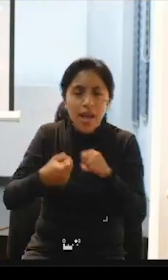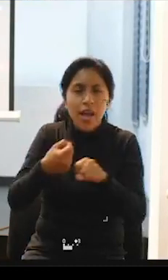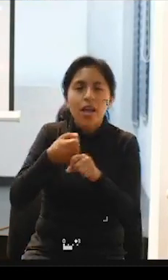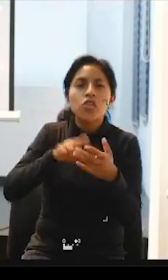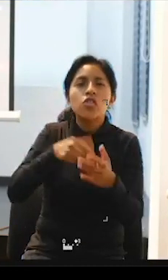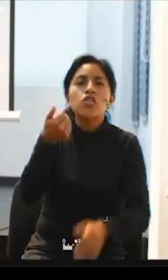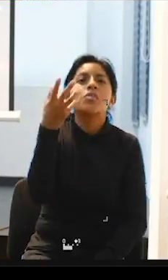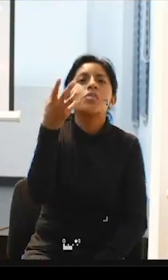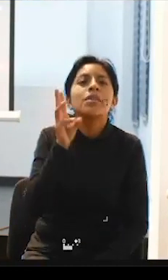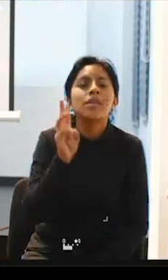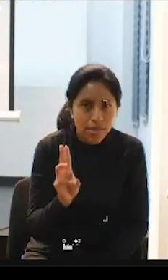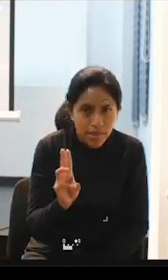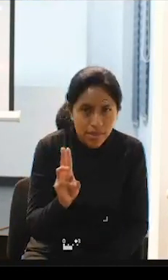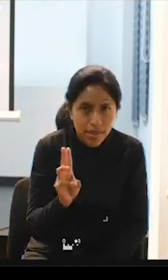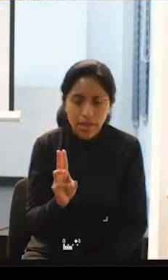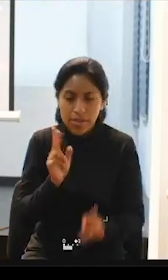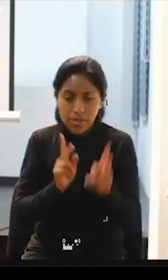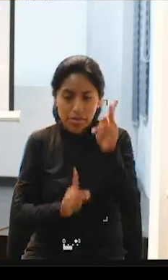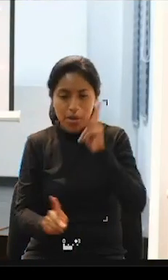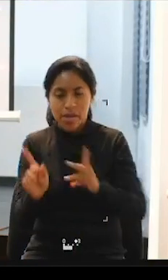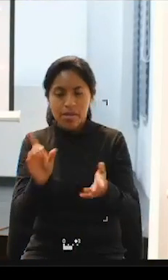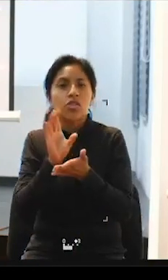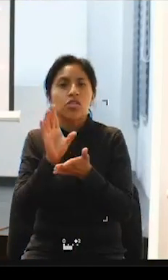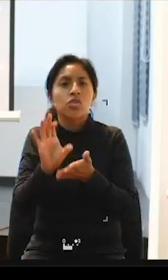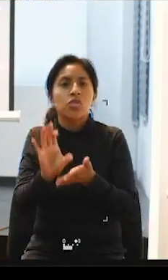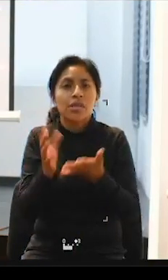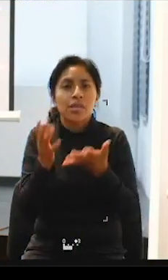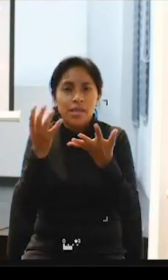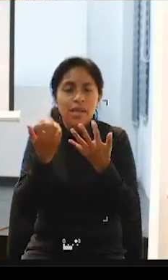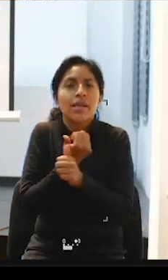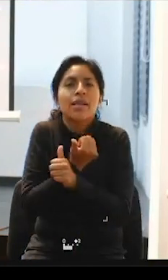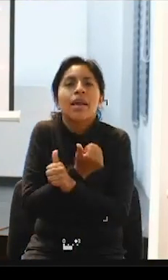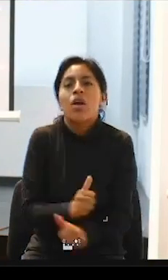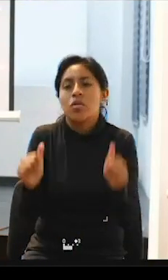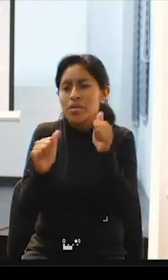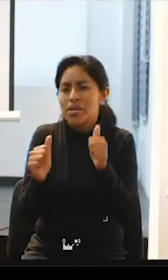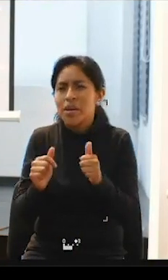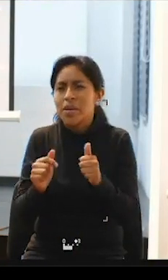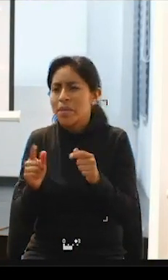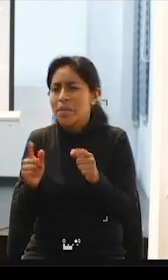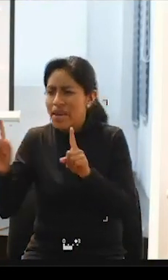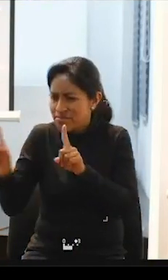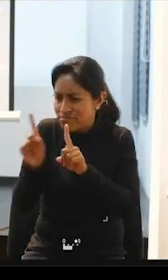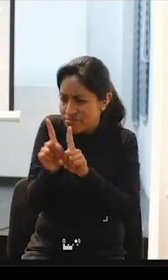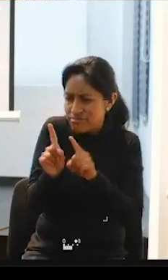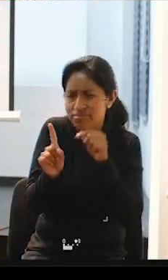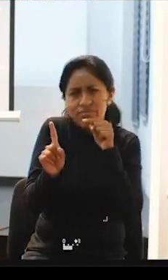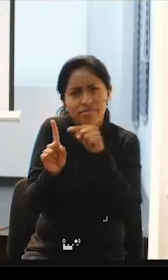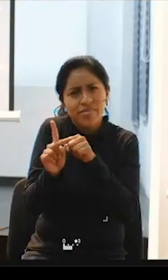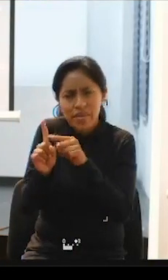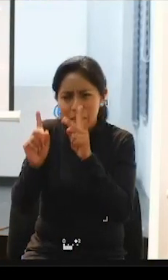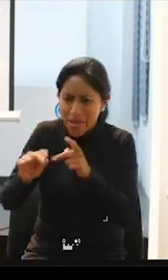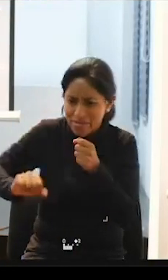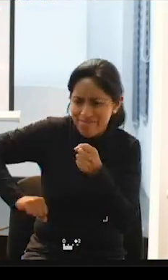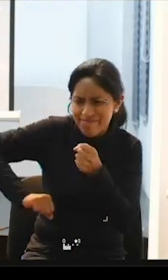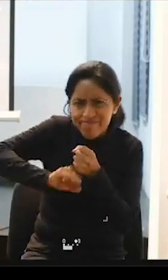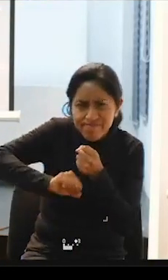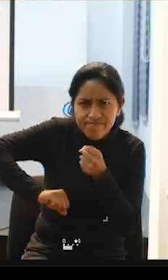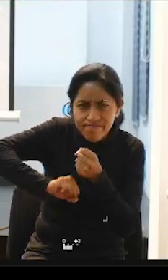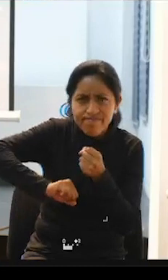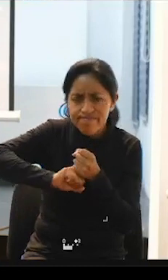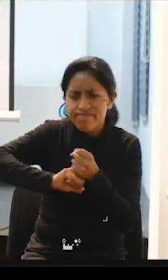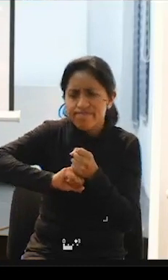personal de las personas con discapacidad que crea la figura de la asistente personal es una asistencia que se da realmente